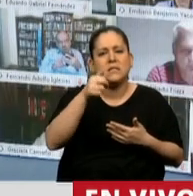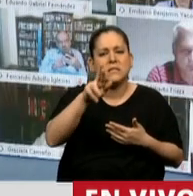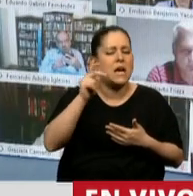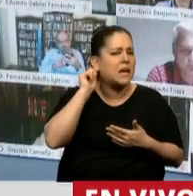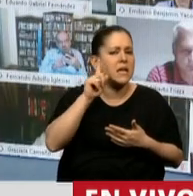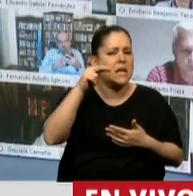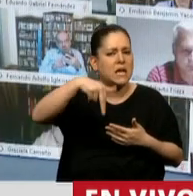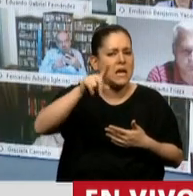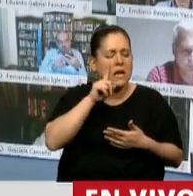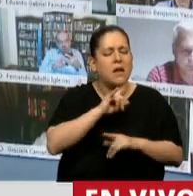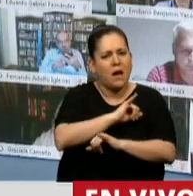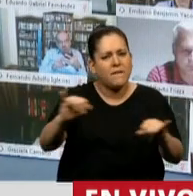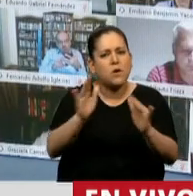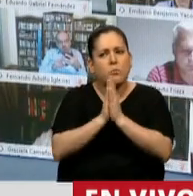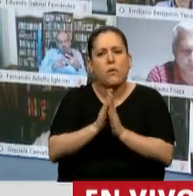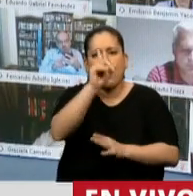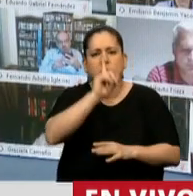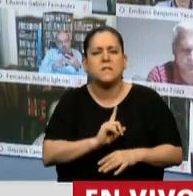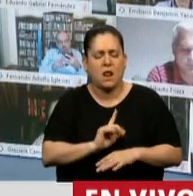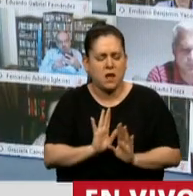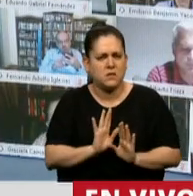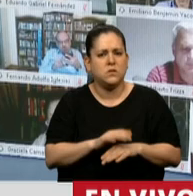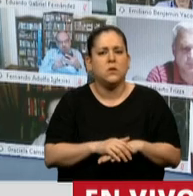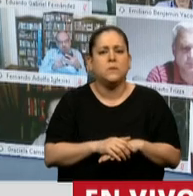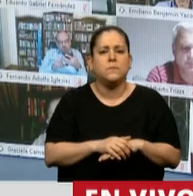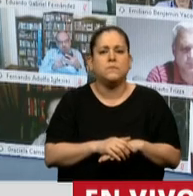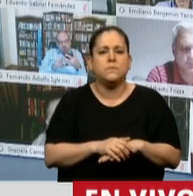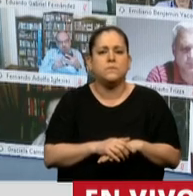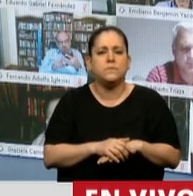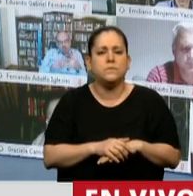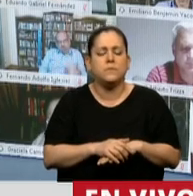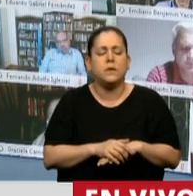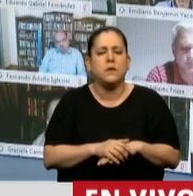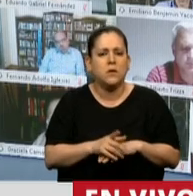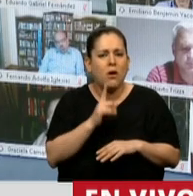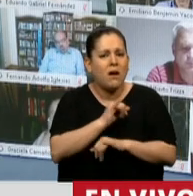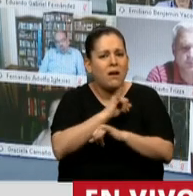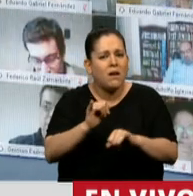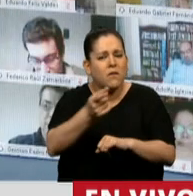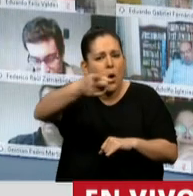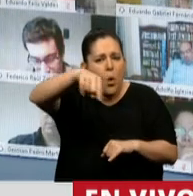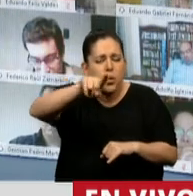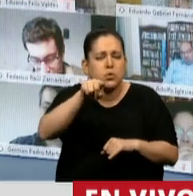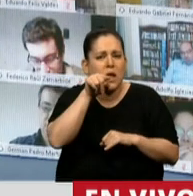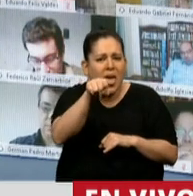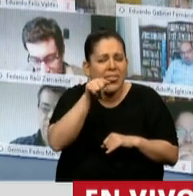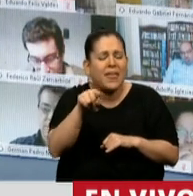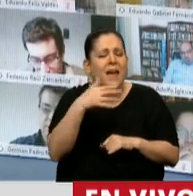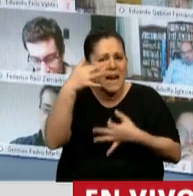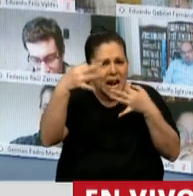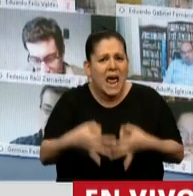silencio. Estoy planteando que están haciendo realmente